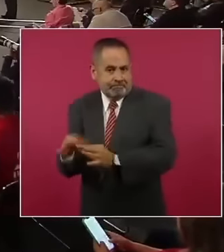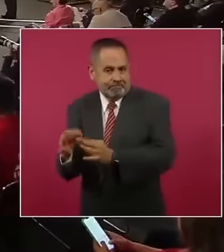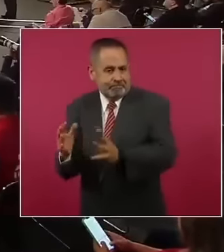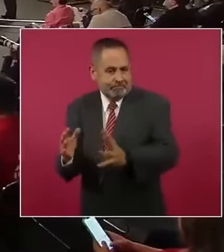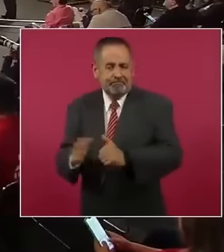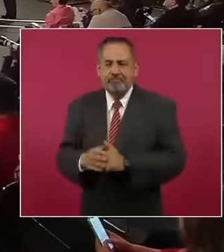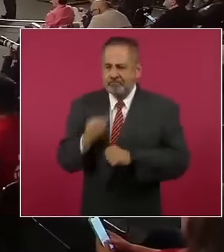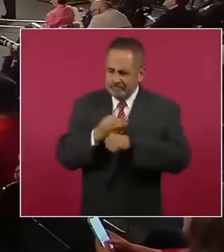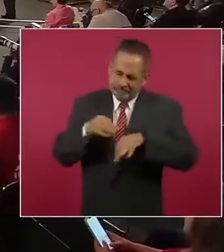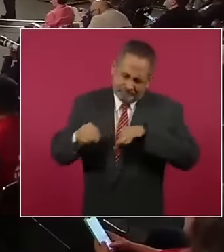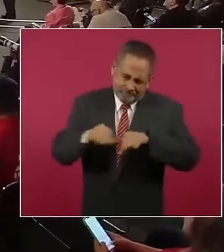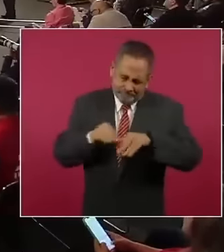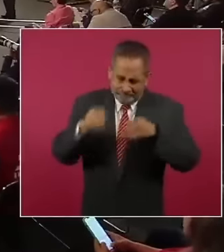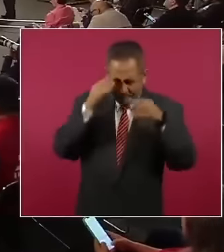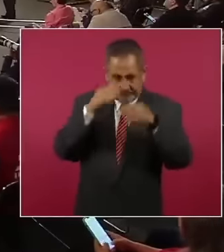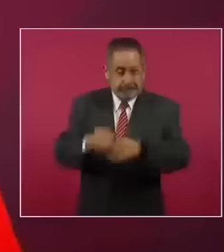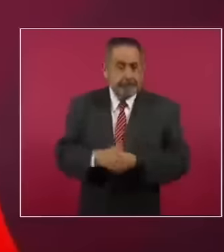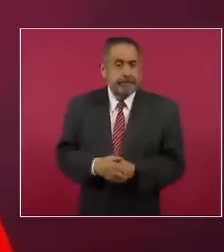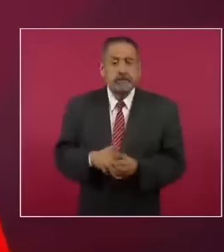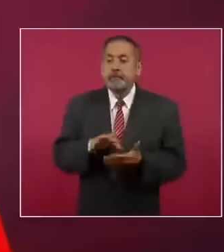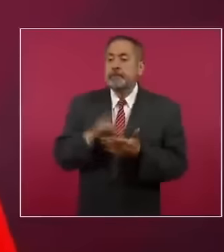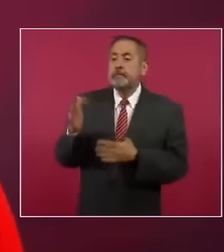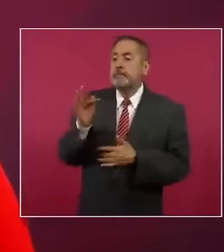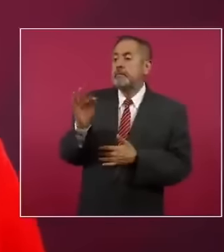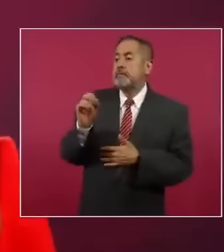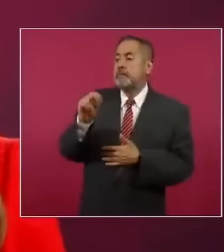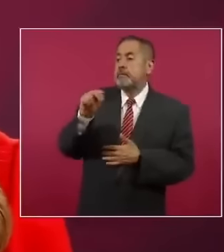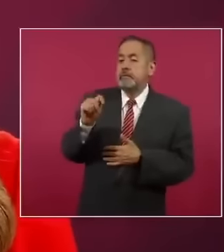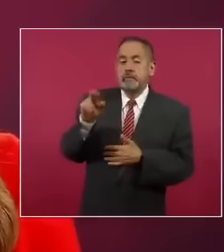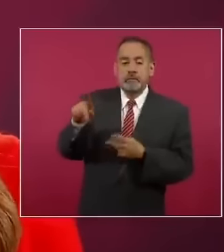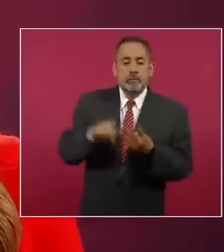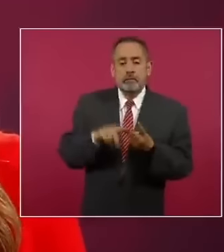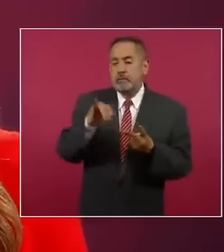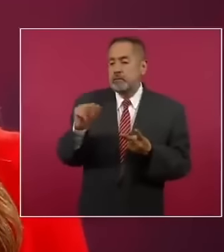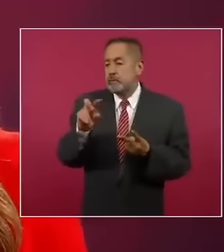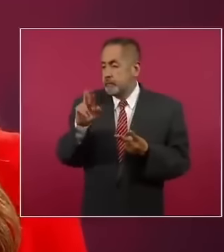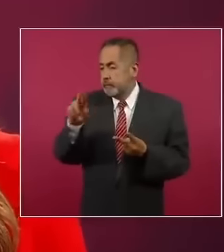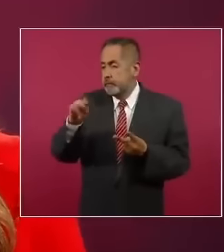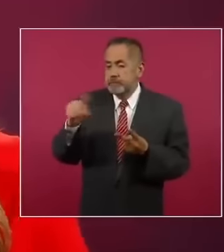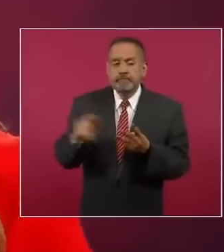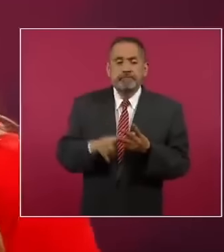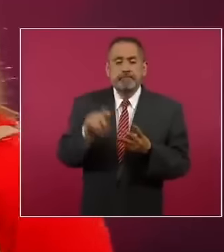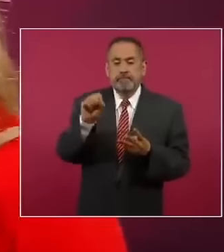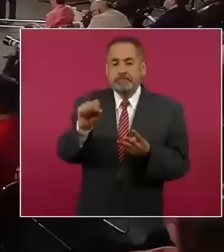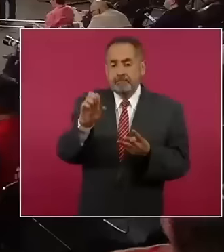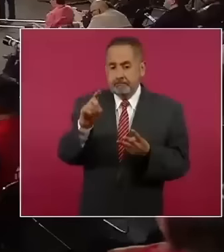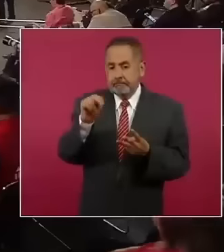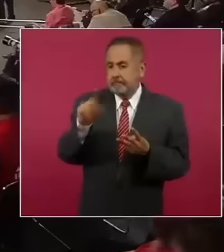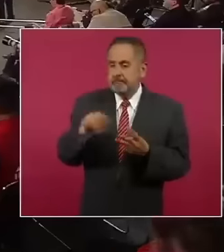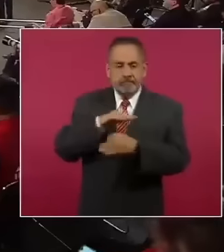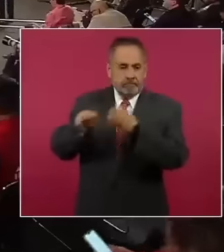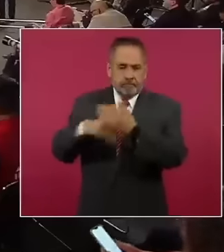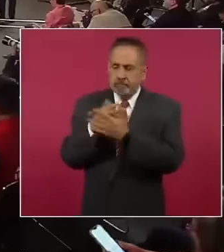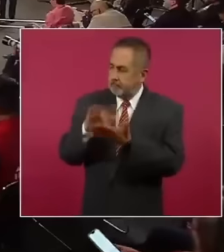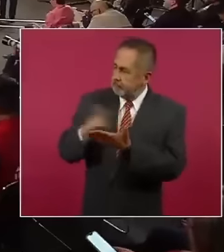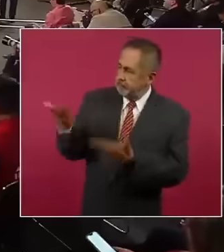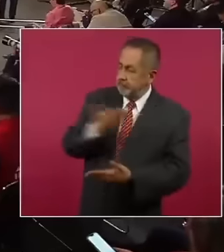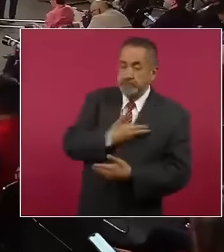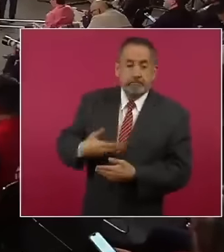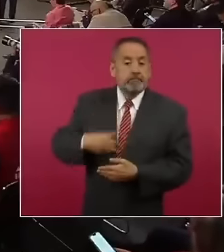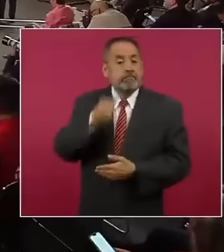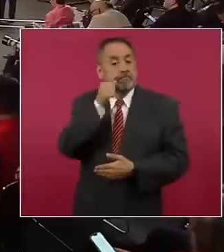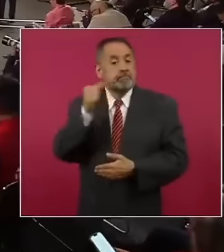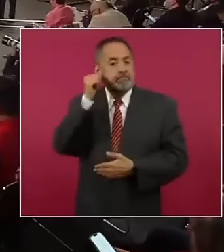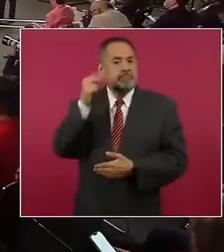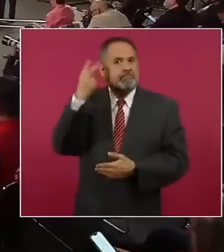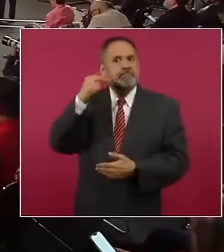Agradecemos el apoyo de Fonatur, del director Javier May, de la Sedena y de todos los involucrados, obviamente, del señor presidente. El día de ayer en